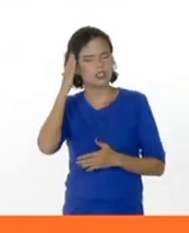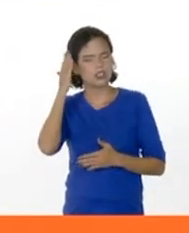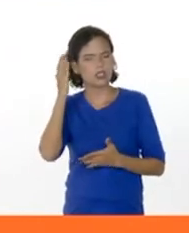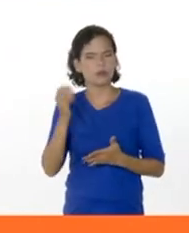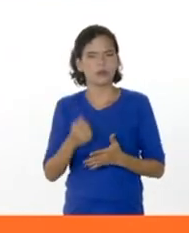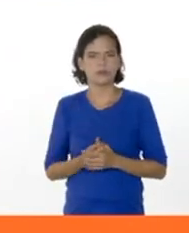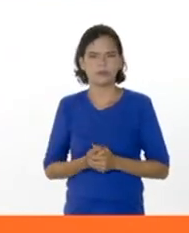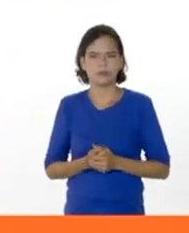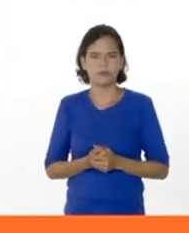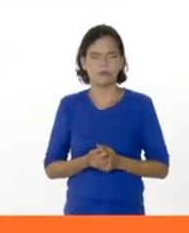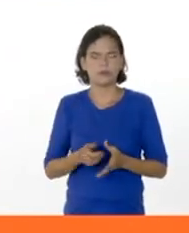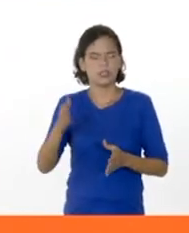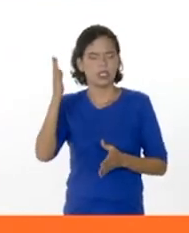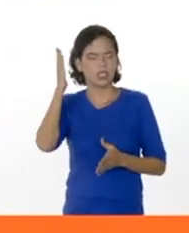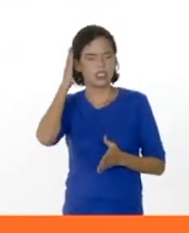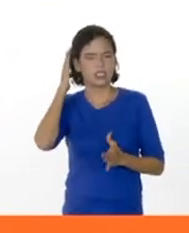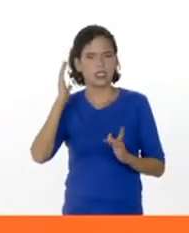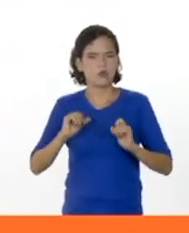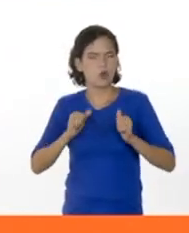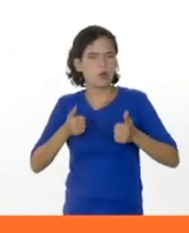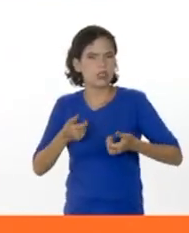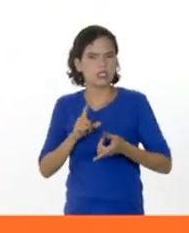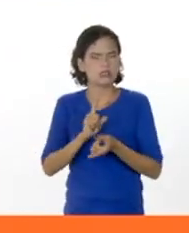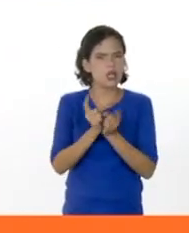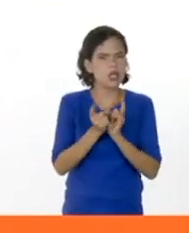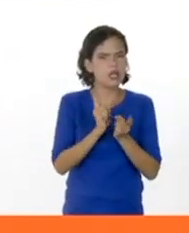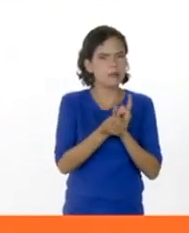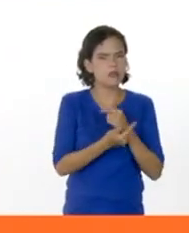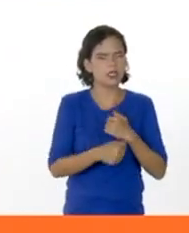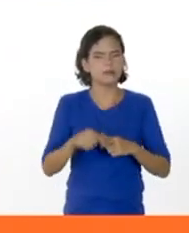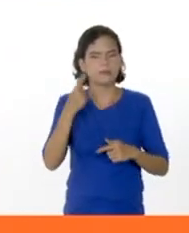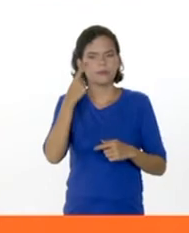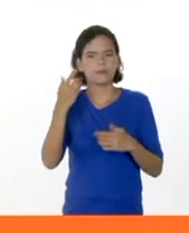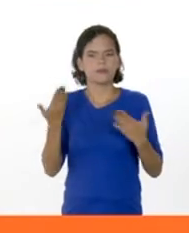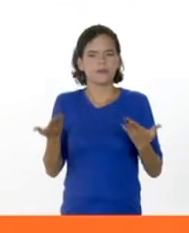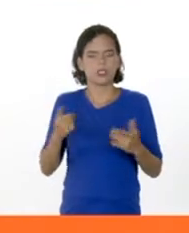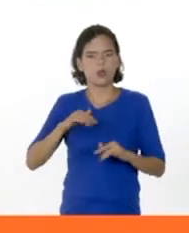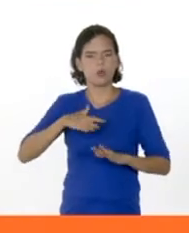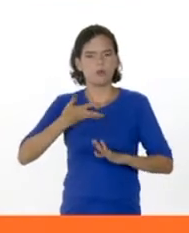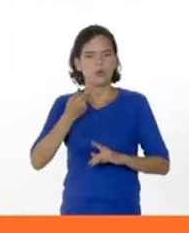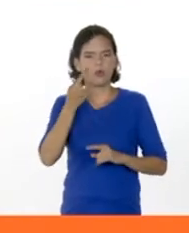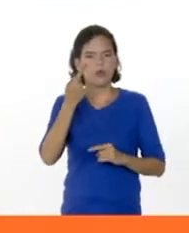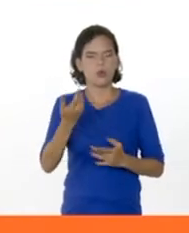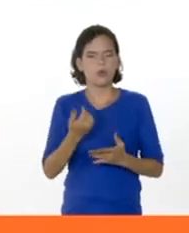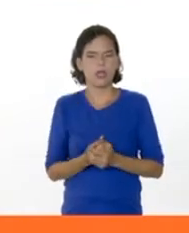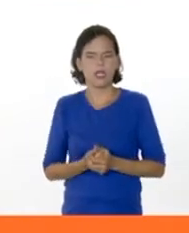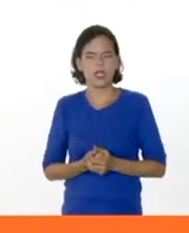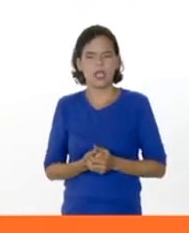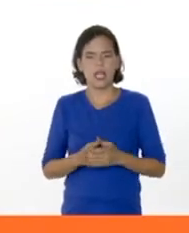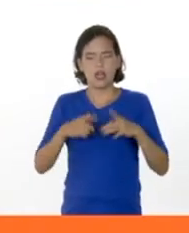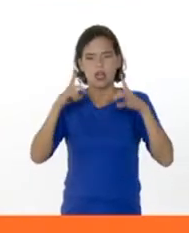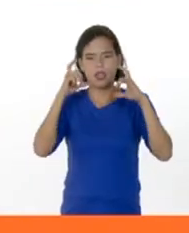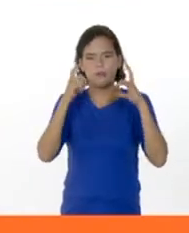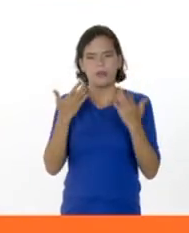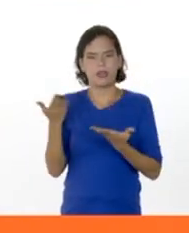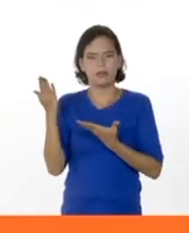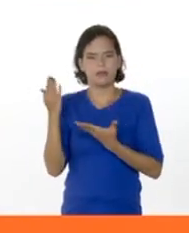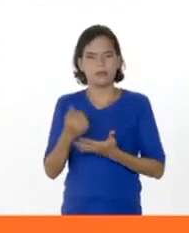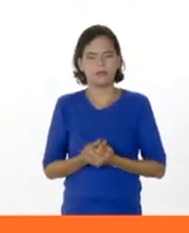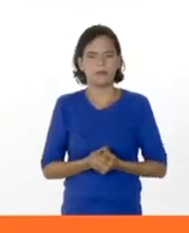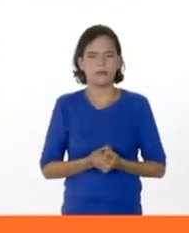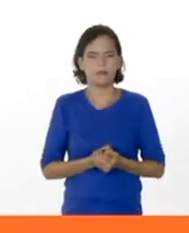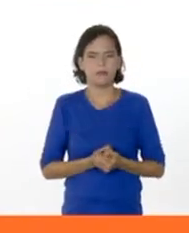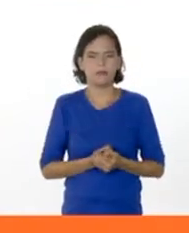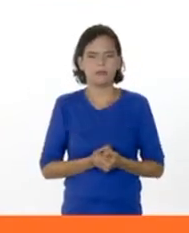dinámica de que el cerebro comienza a remodelarse? Fíjense que, como podemos ver, la imagen en pantalla, ahorita en